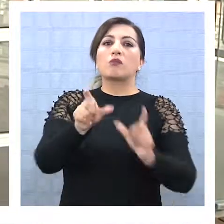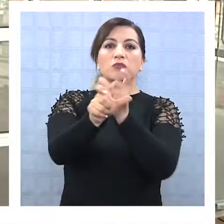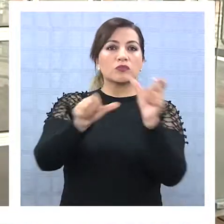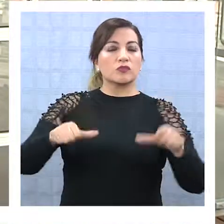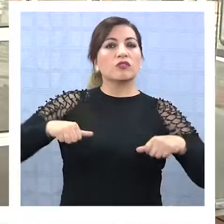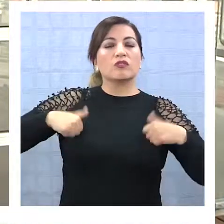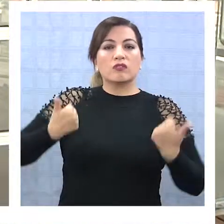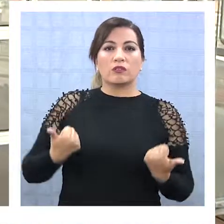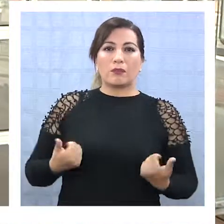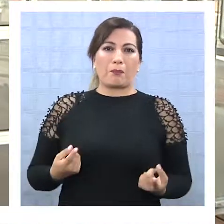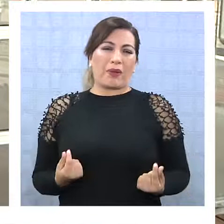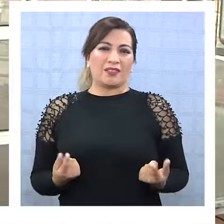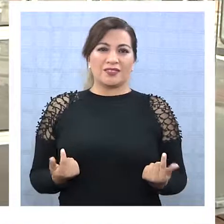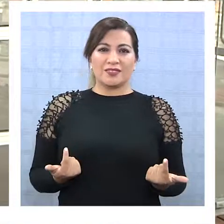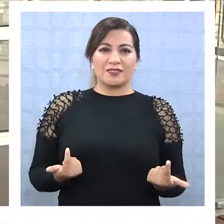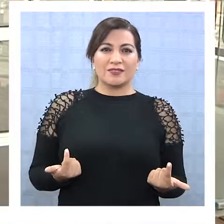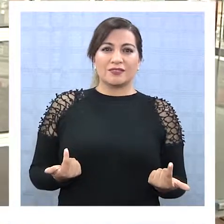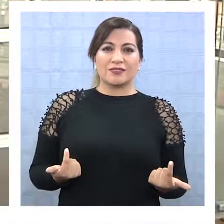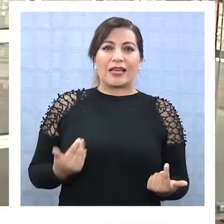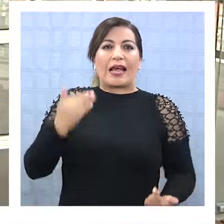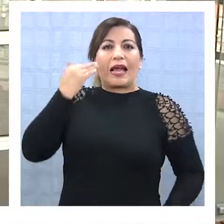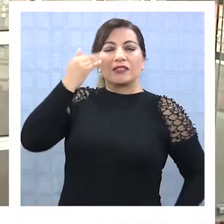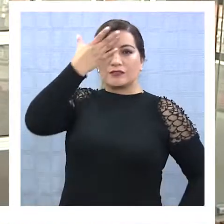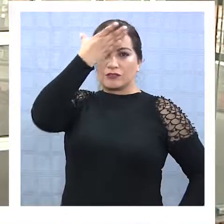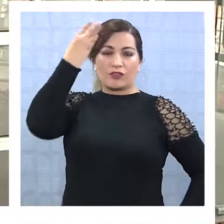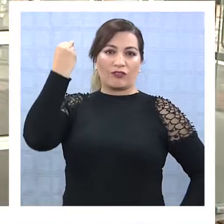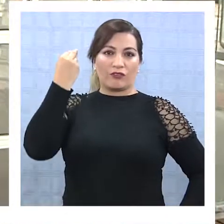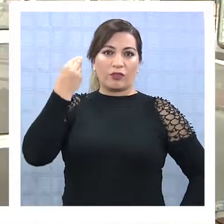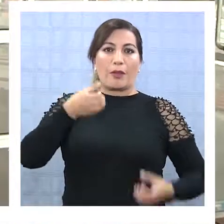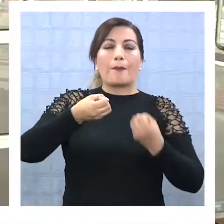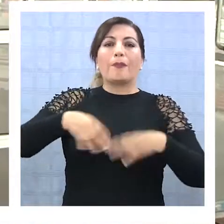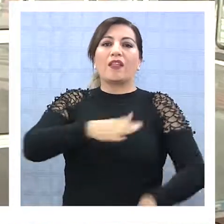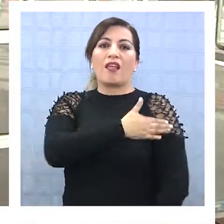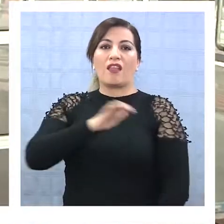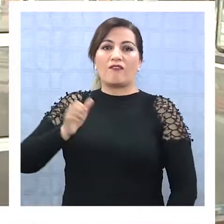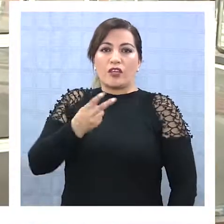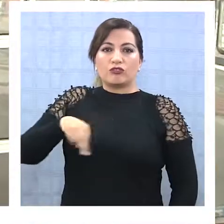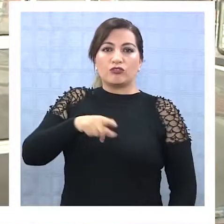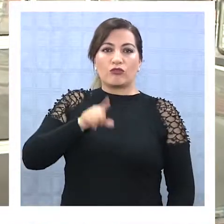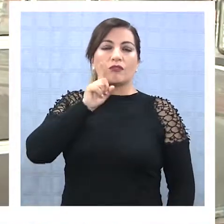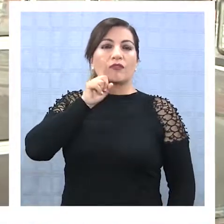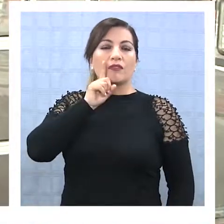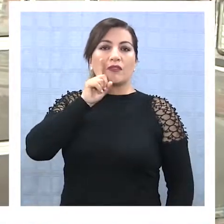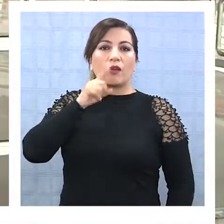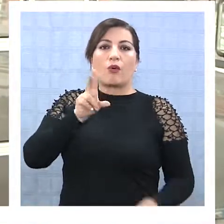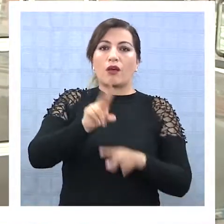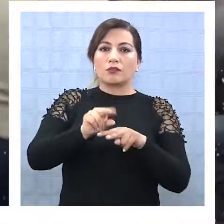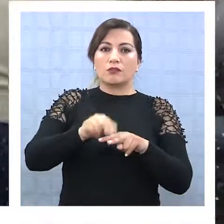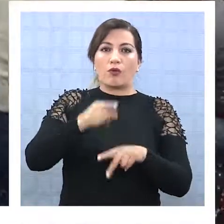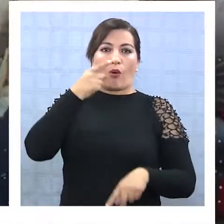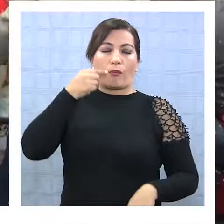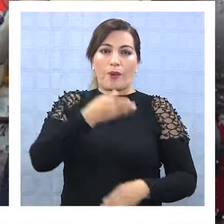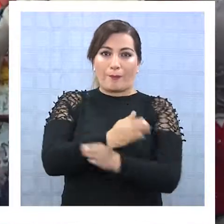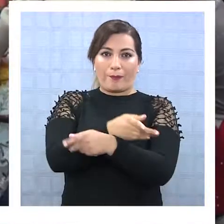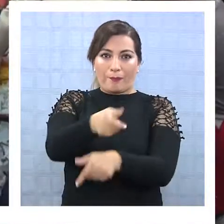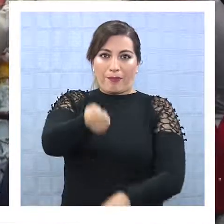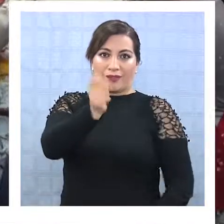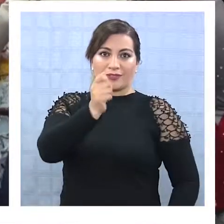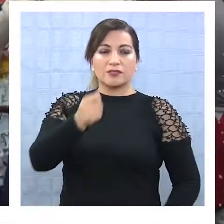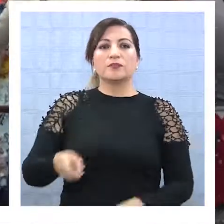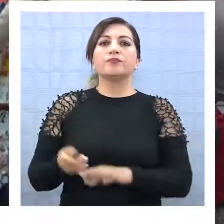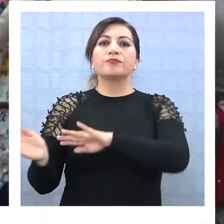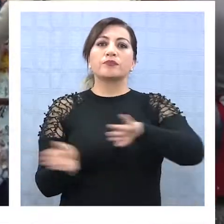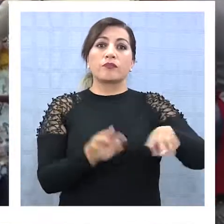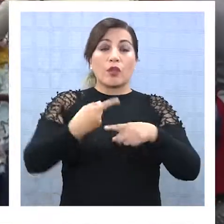jóvenes parece que como si quisieran olvidarse o perder la fe que tenemos como los antiguos pescadores. Otra de las